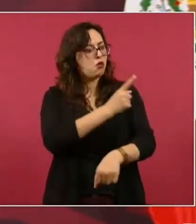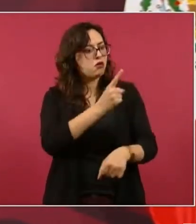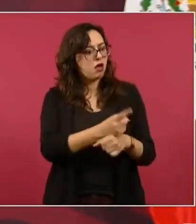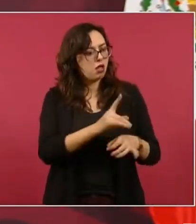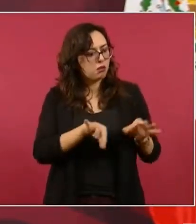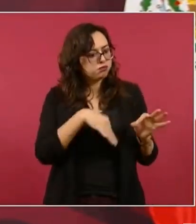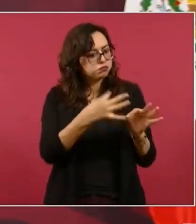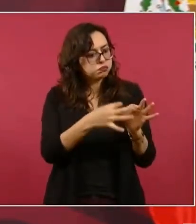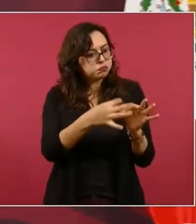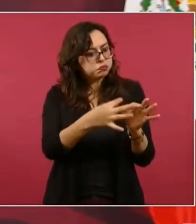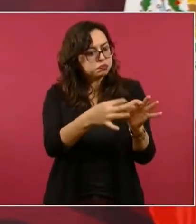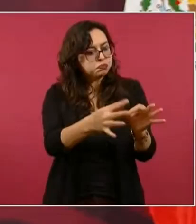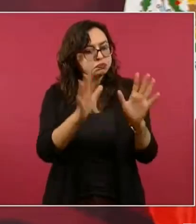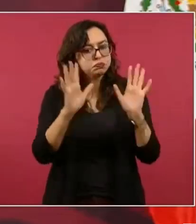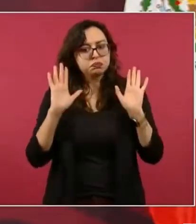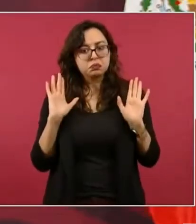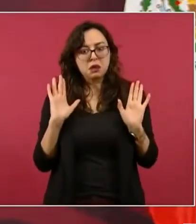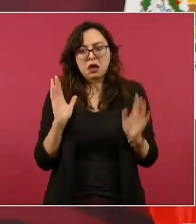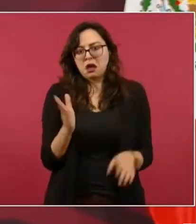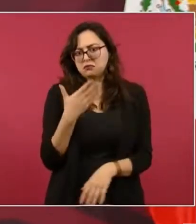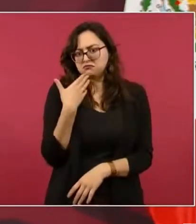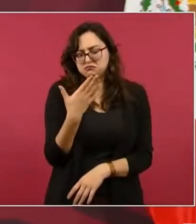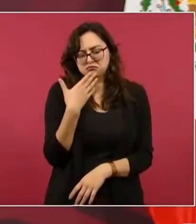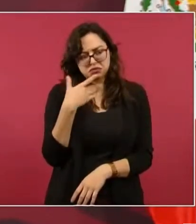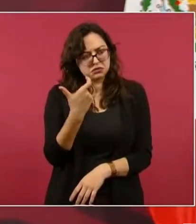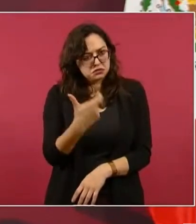Pero por lo general el político corrupto